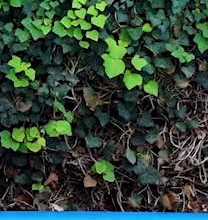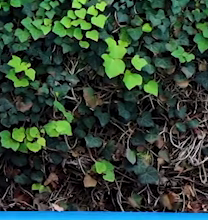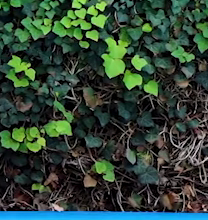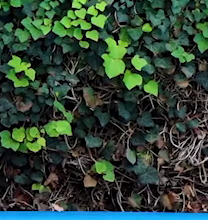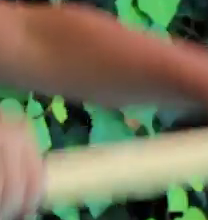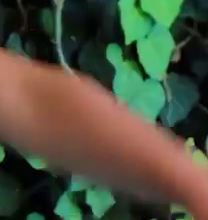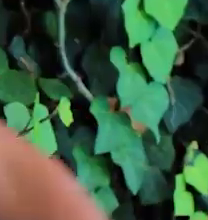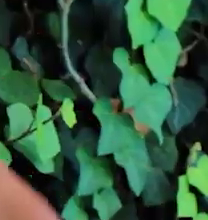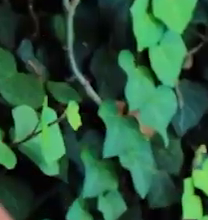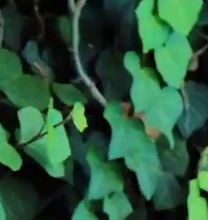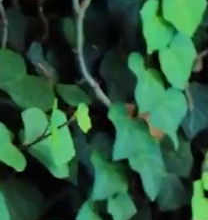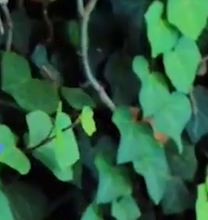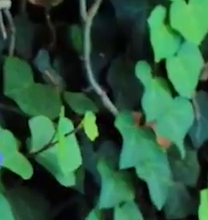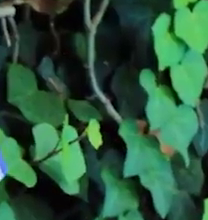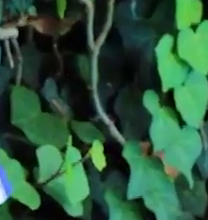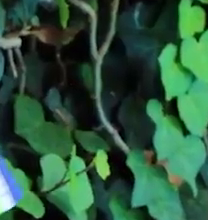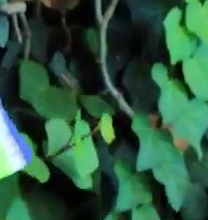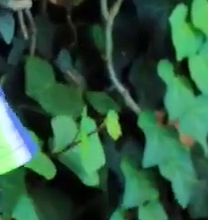Espalda derecha.